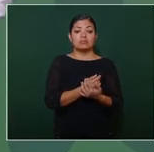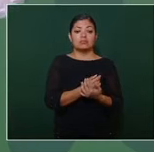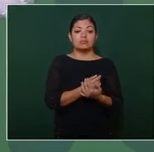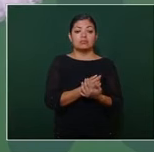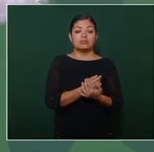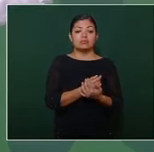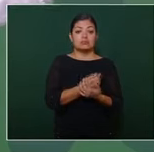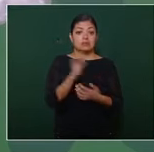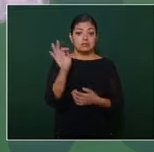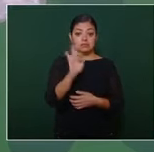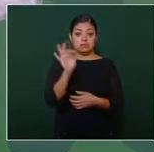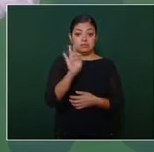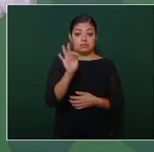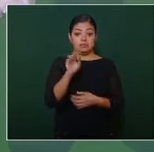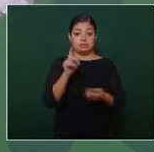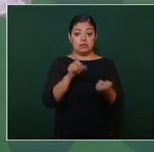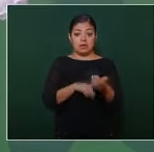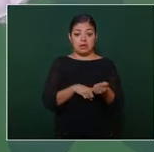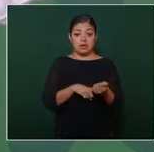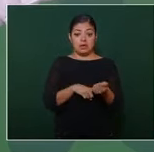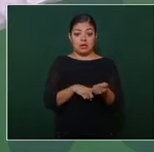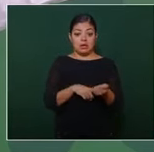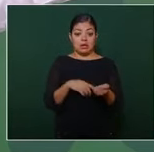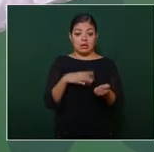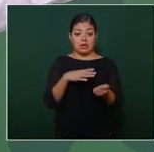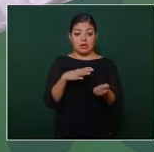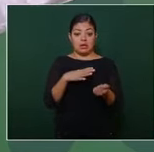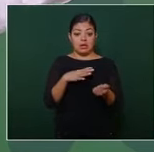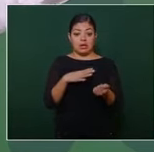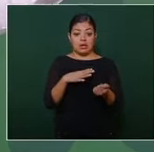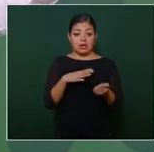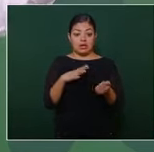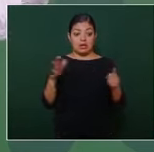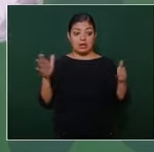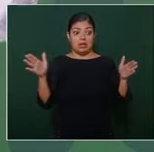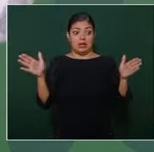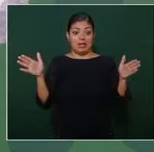si están así que se corran